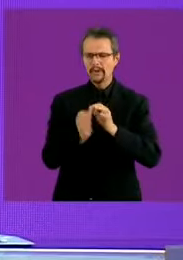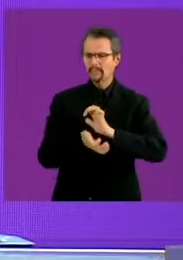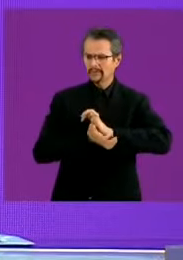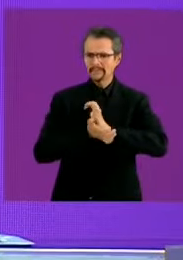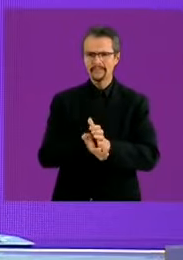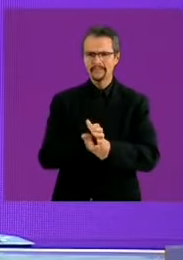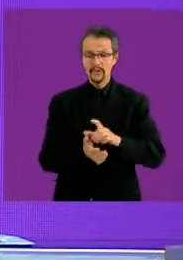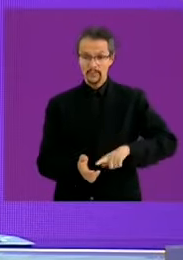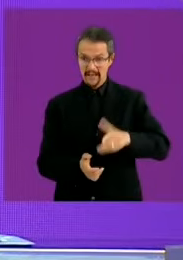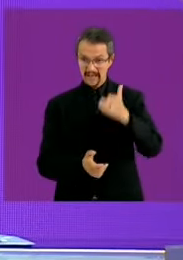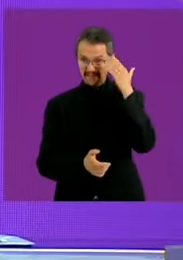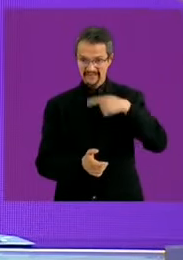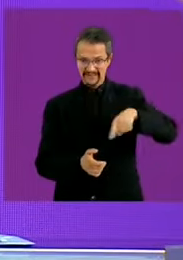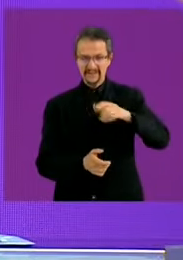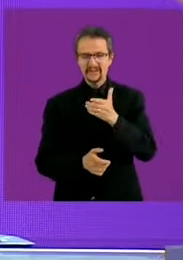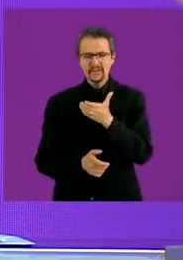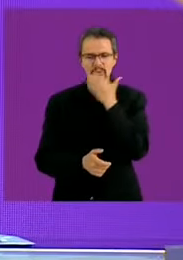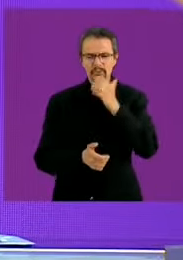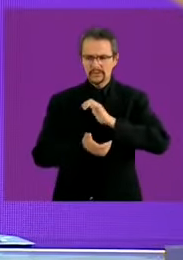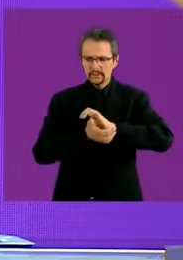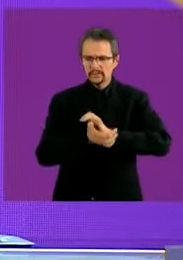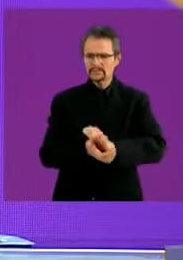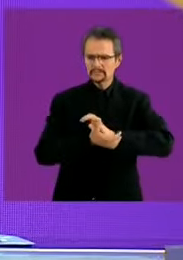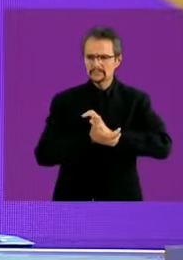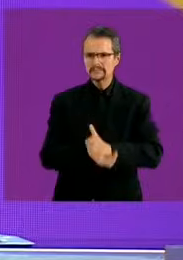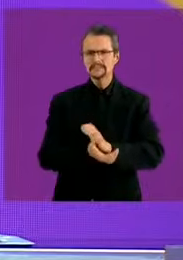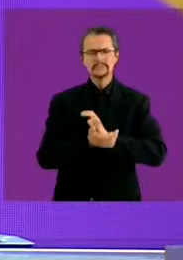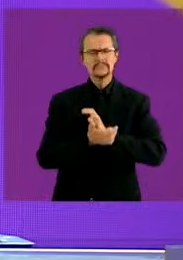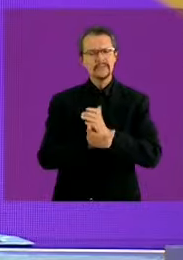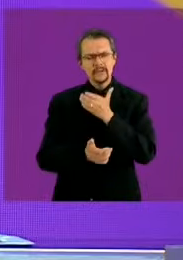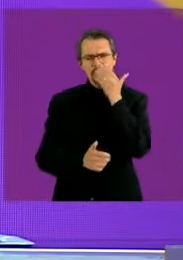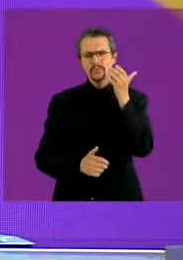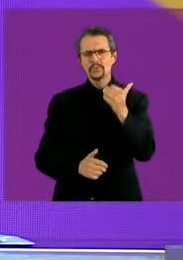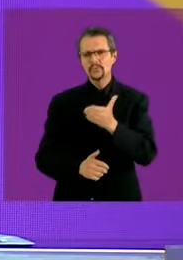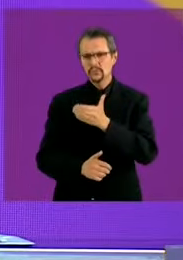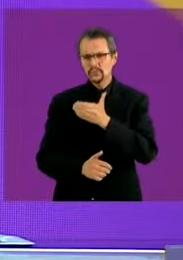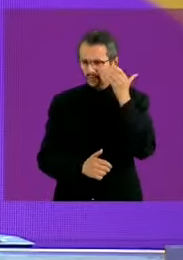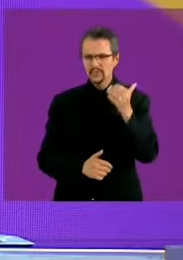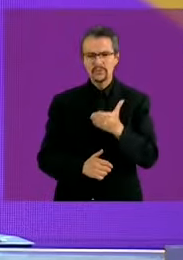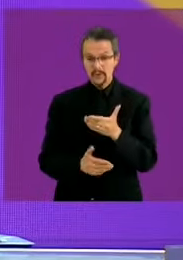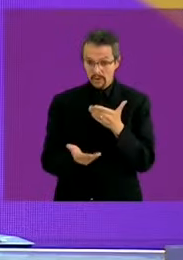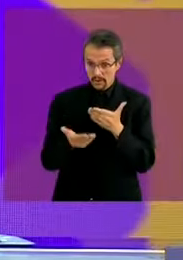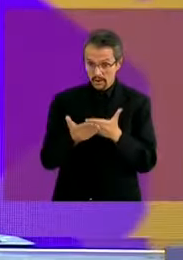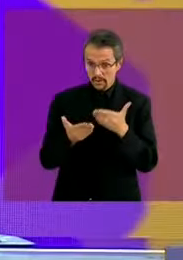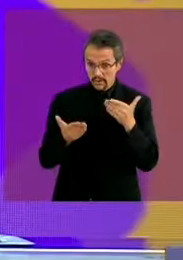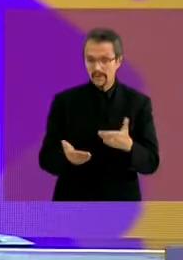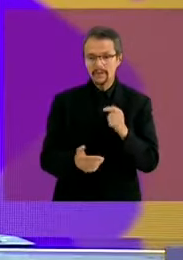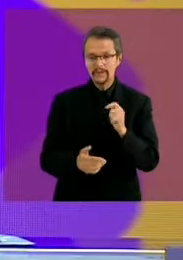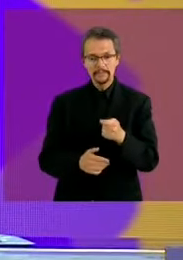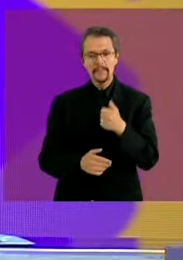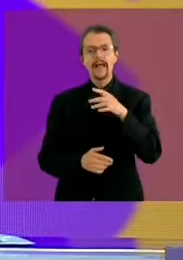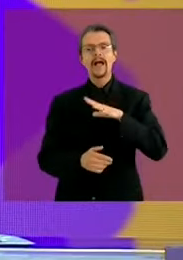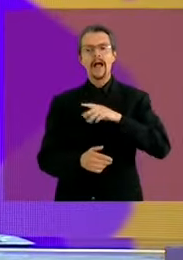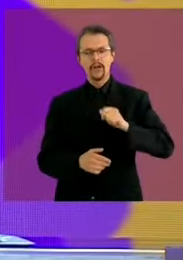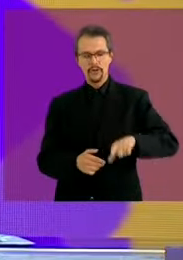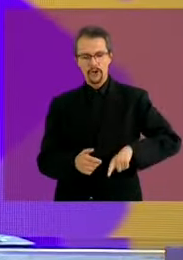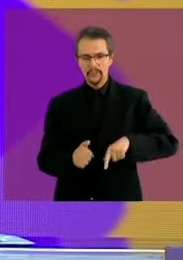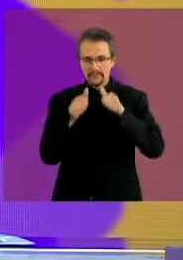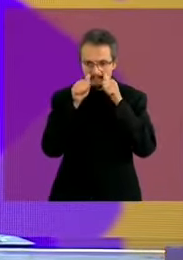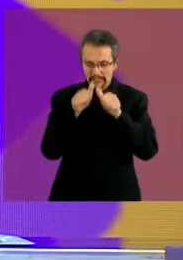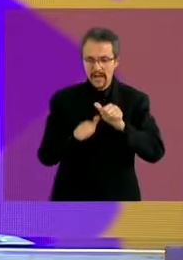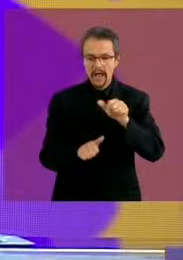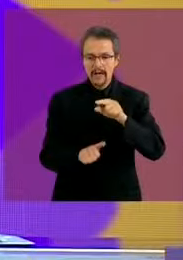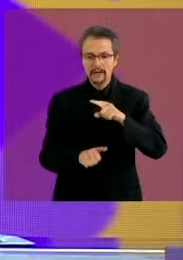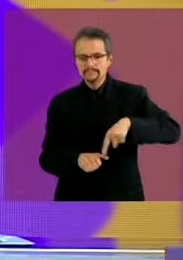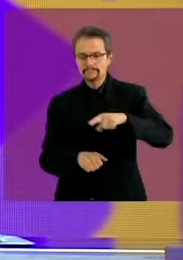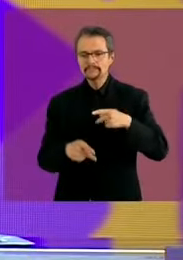se dedicaron a discriminar por primera vez hay un gobierno que atiende a los que menos tiene una